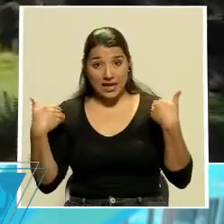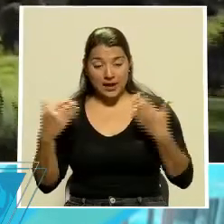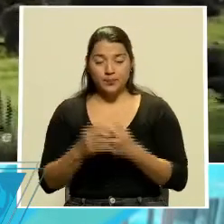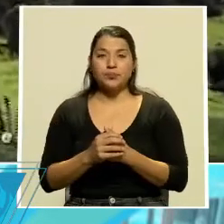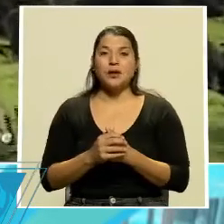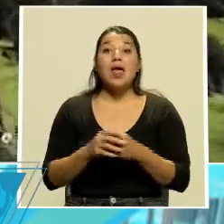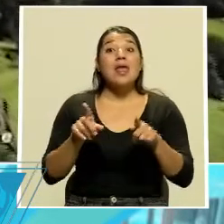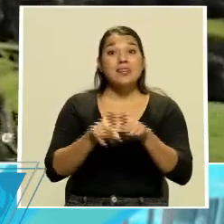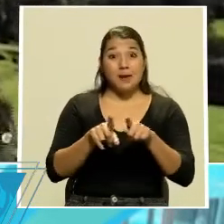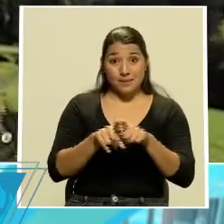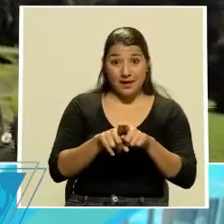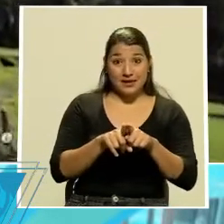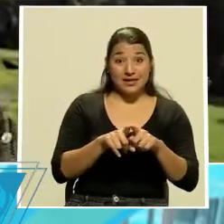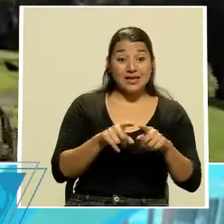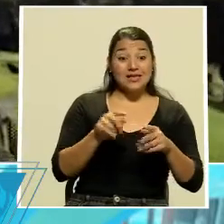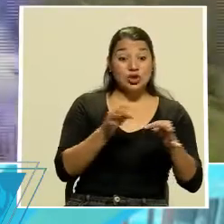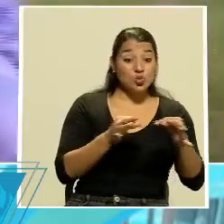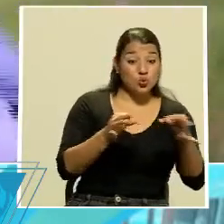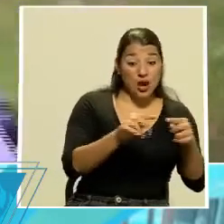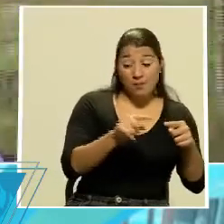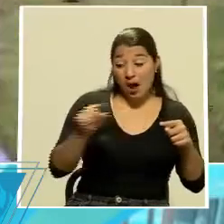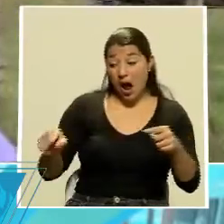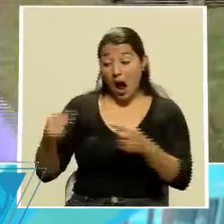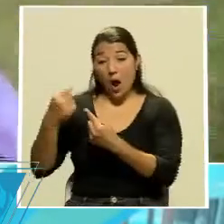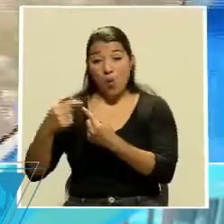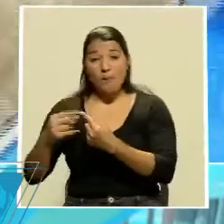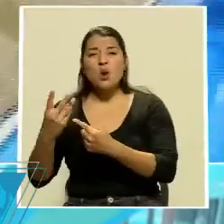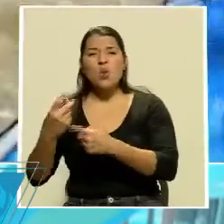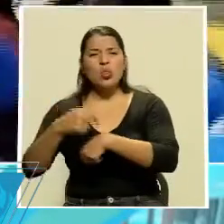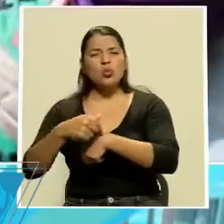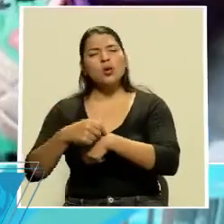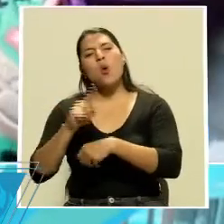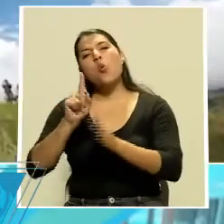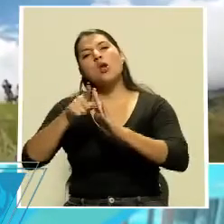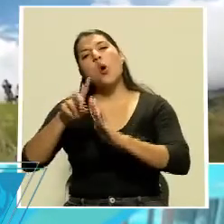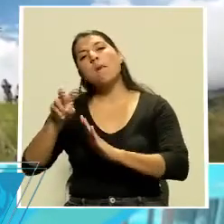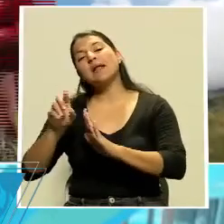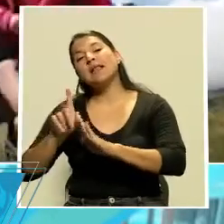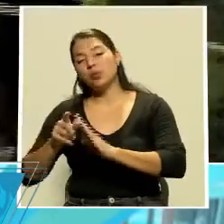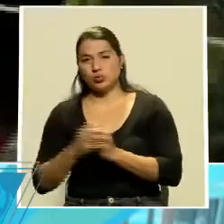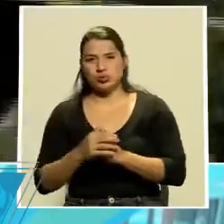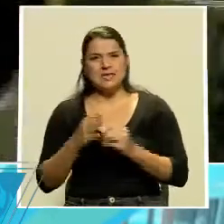hora y 20 minutos de Guapiles. Y, pues, ¿qué podemos encontrar en Turrialba? Podemos encontrar